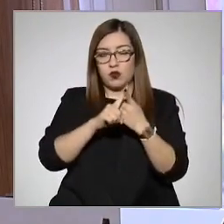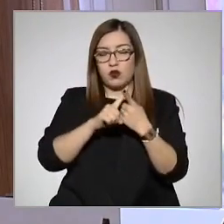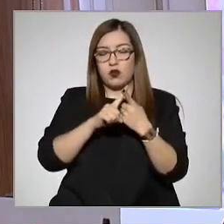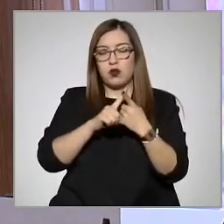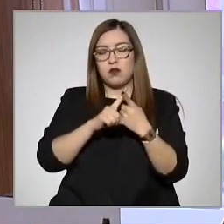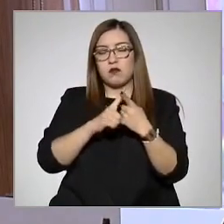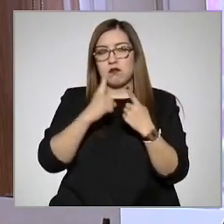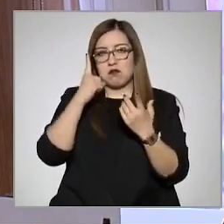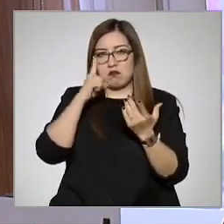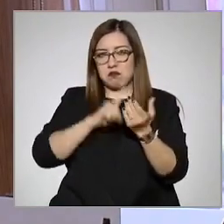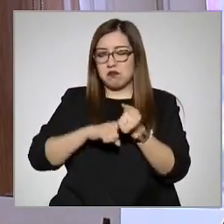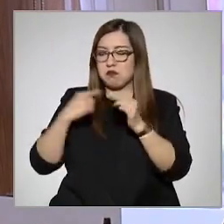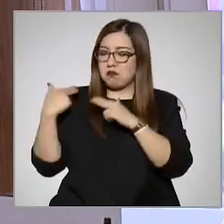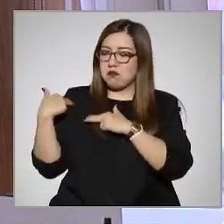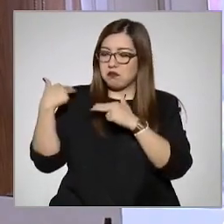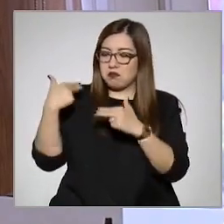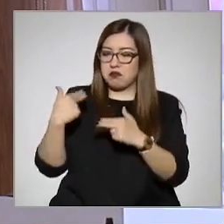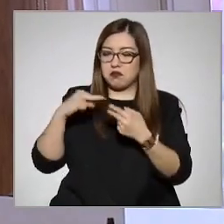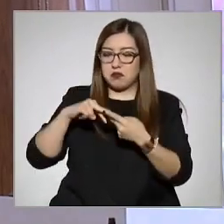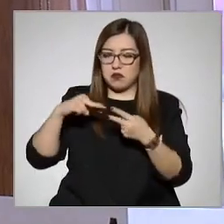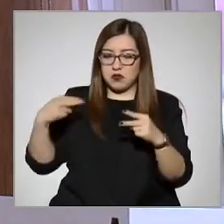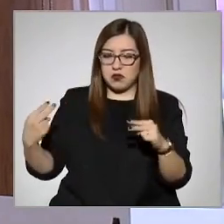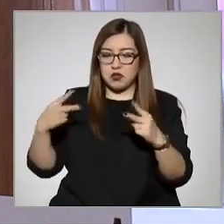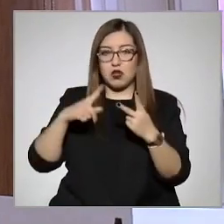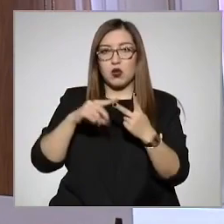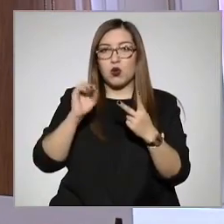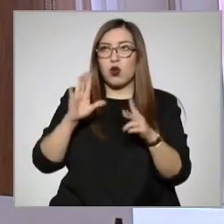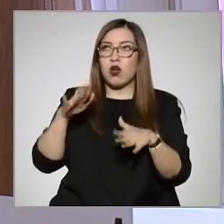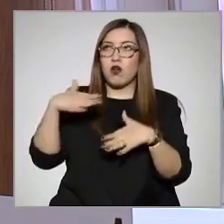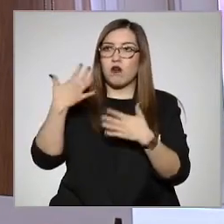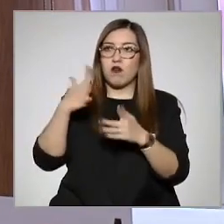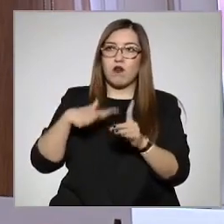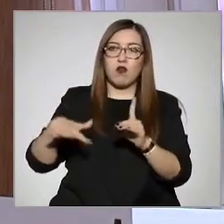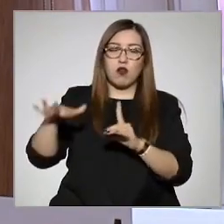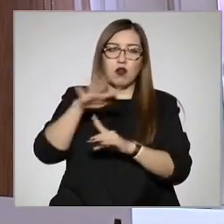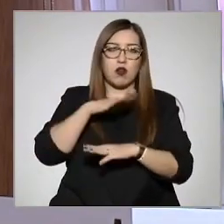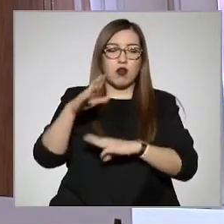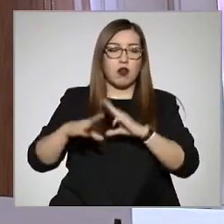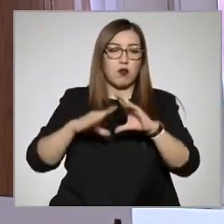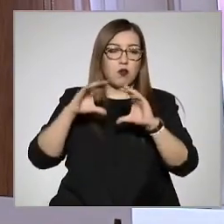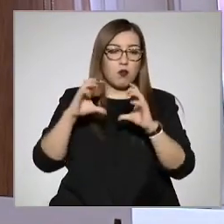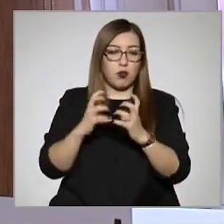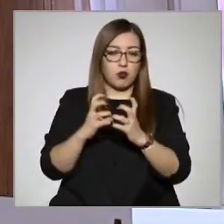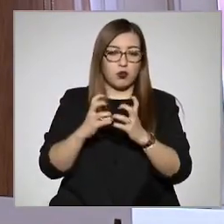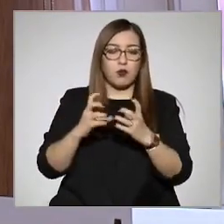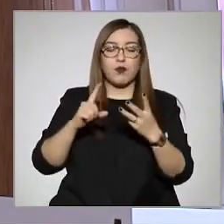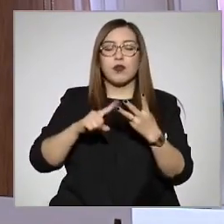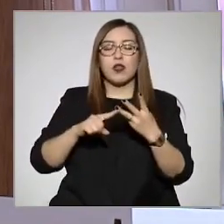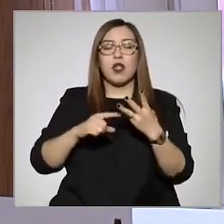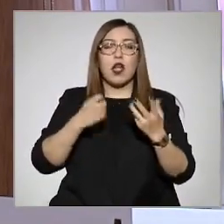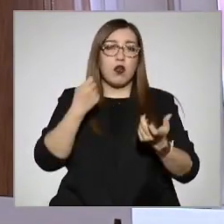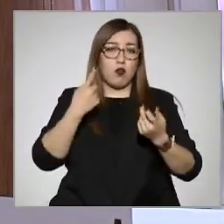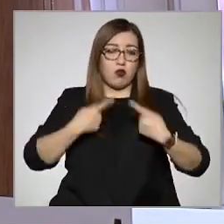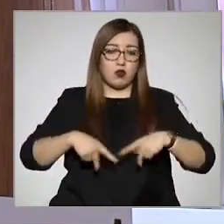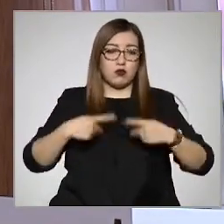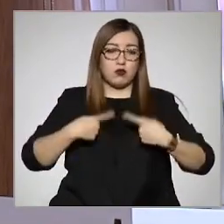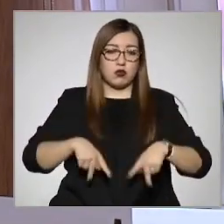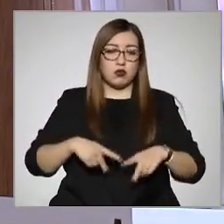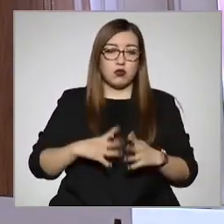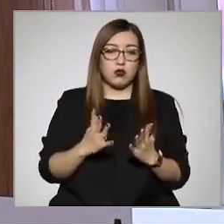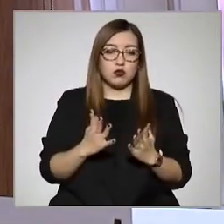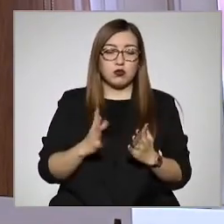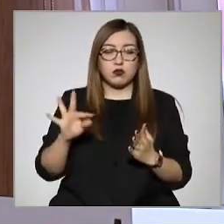otro de ellos es ambiental y también en algunas personas el aspecto de